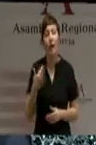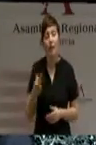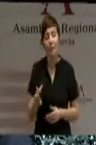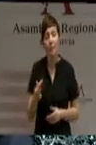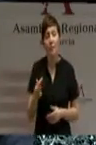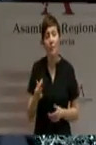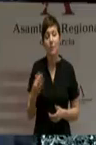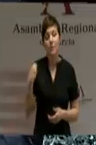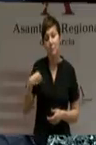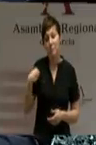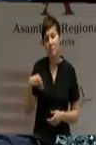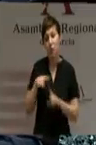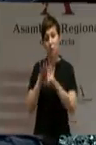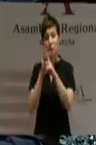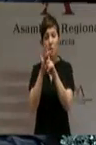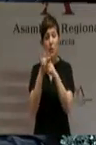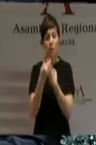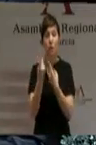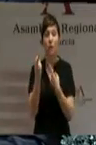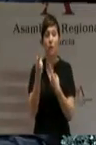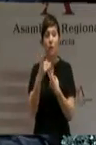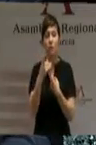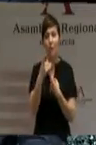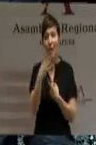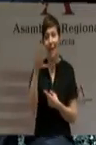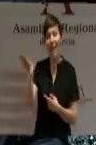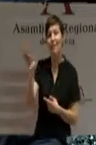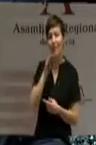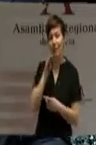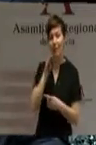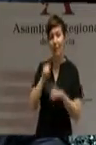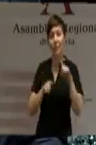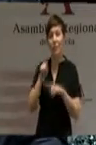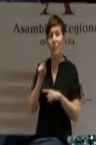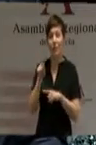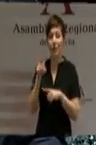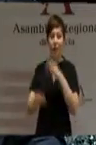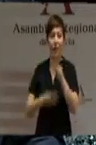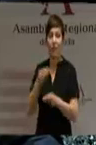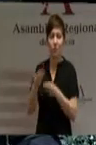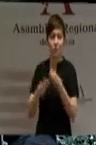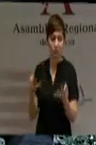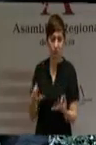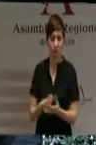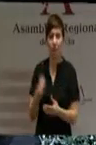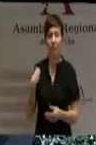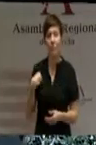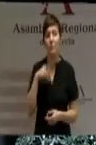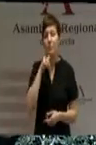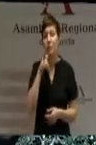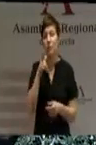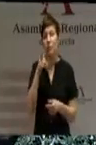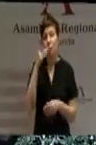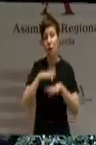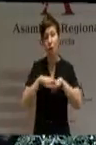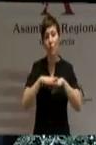también en algunos momentos su comprensión. El Gobierno no puede ni va a trabajar al margen de